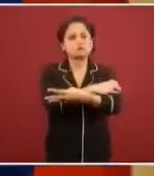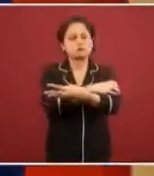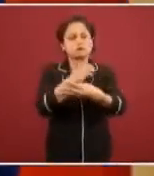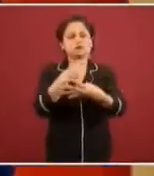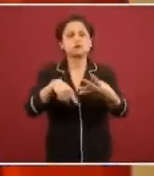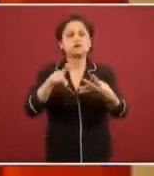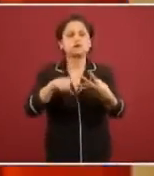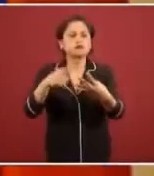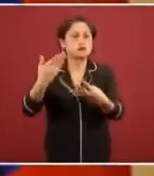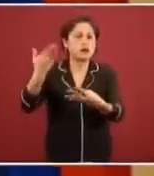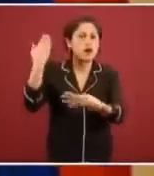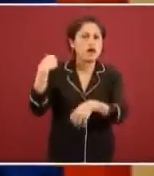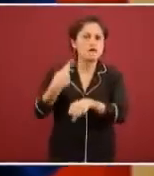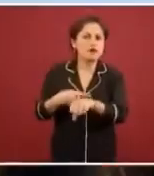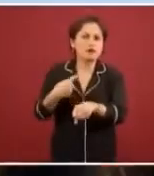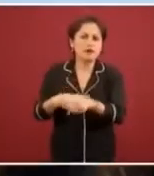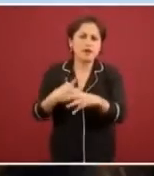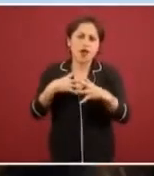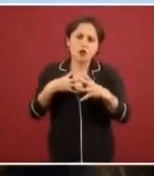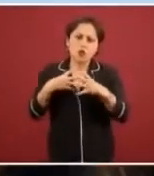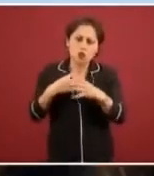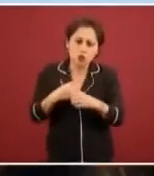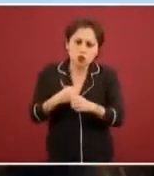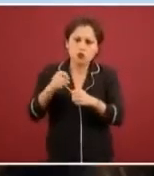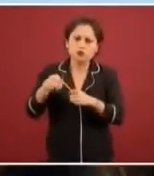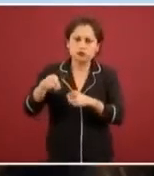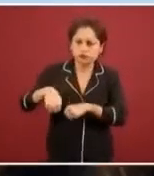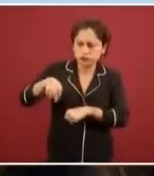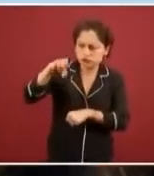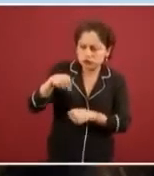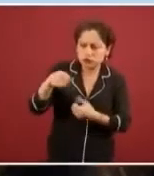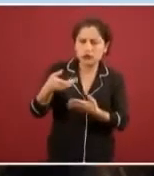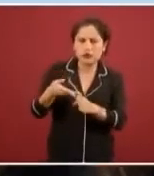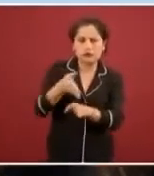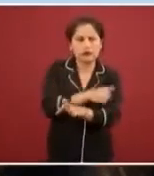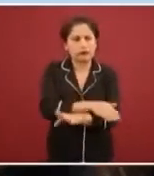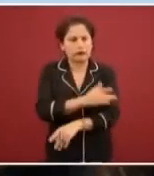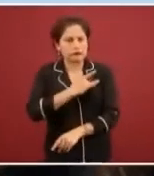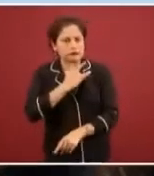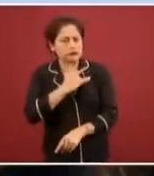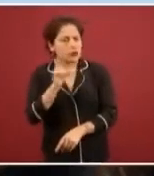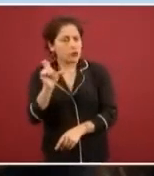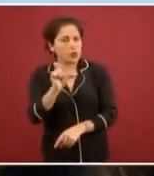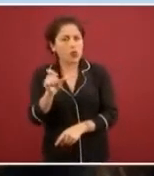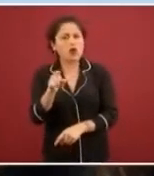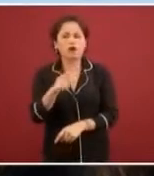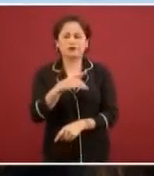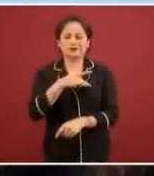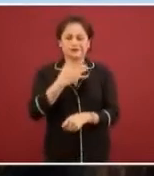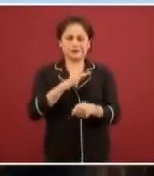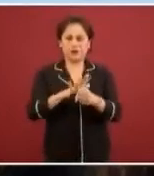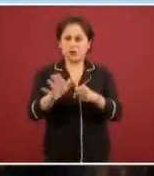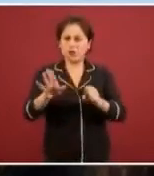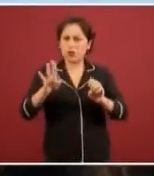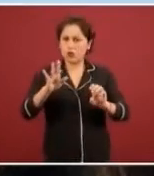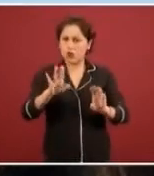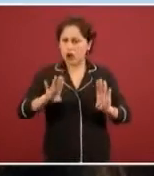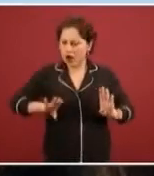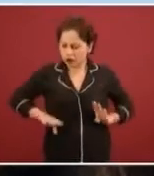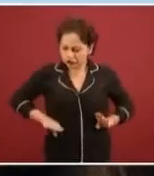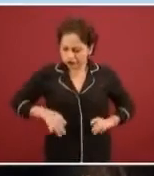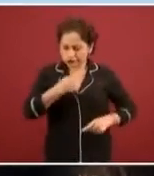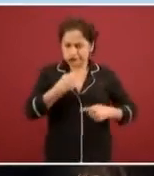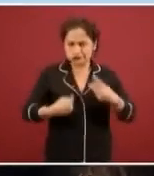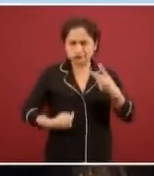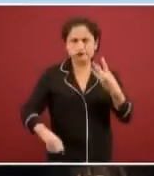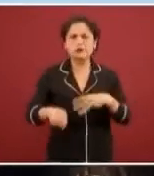obstructiva crónica, cuál es su edad, cuándo empezaron los síntomas, cuáles fueron esos síntomas, cuánto tardaron en tener alguna complicación, si es que la